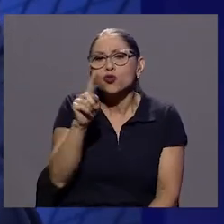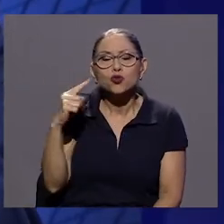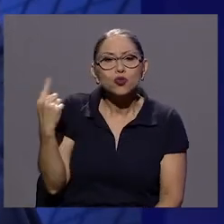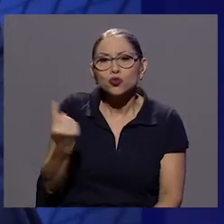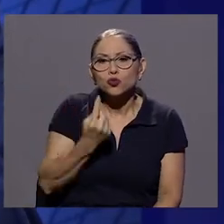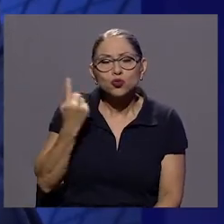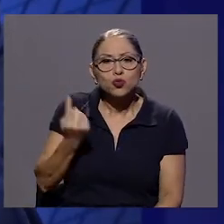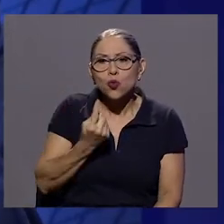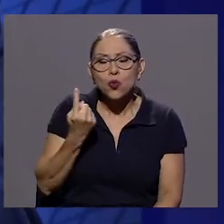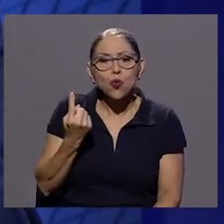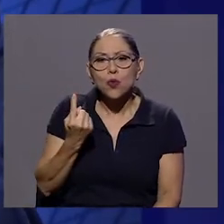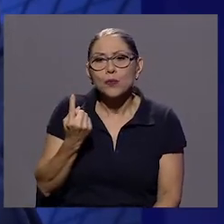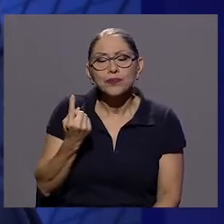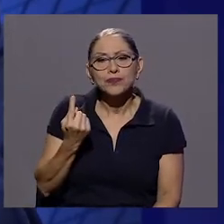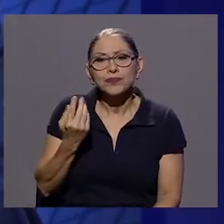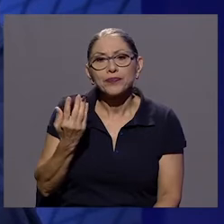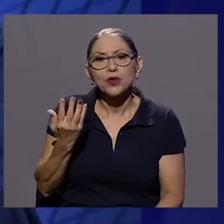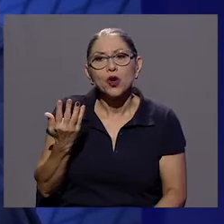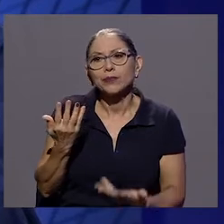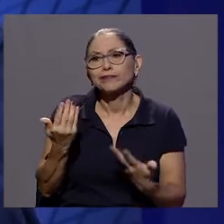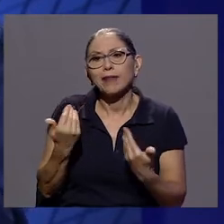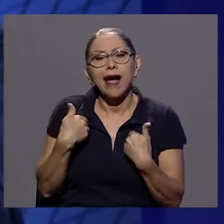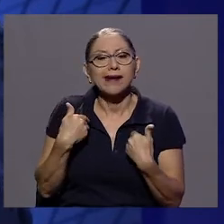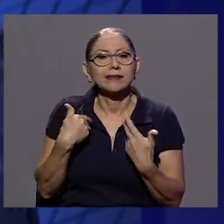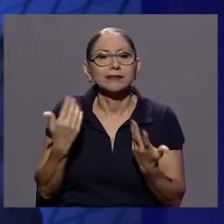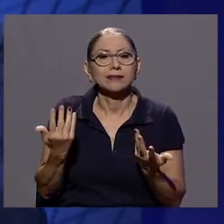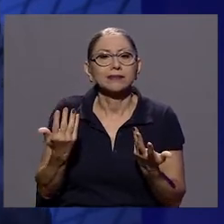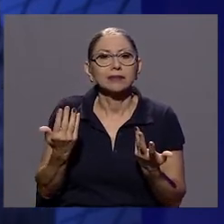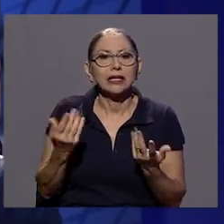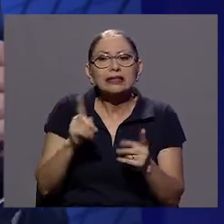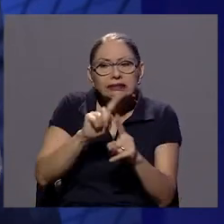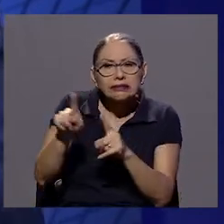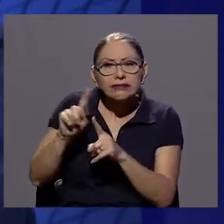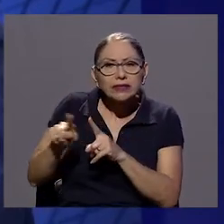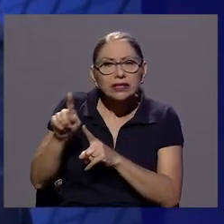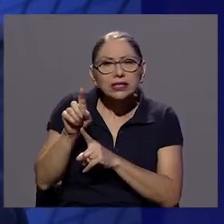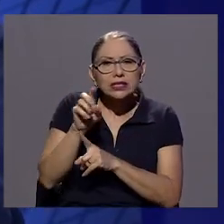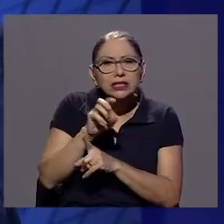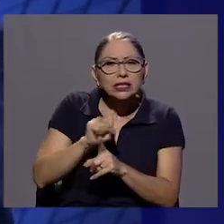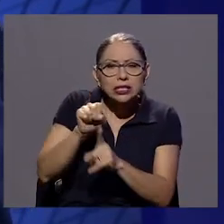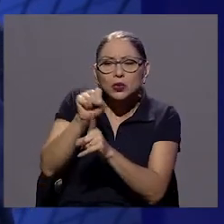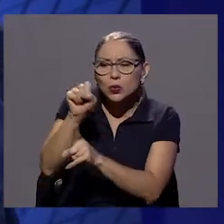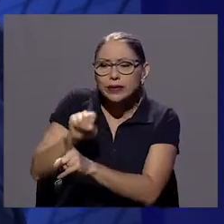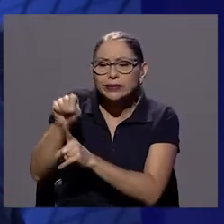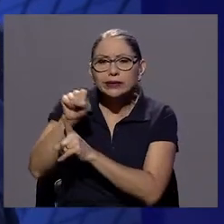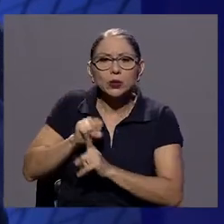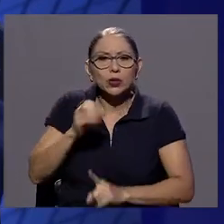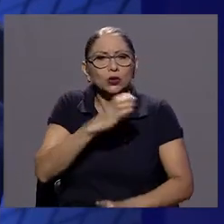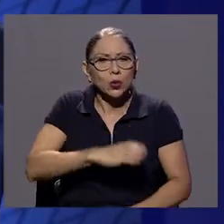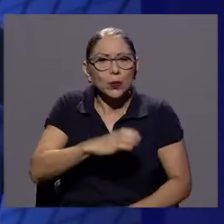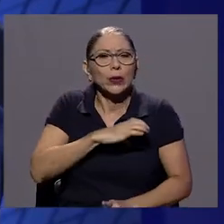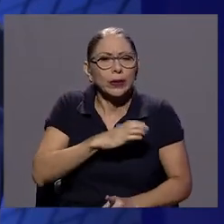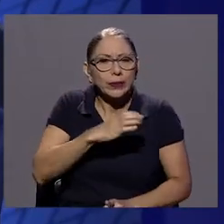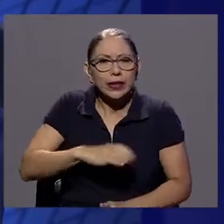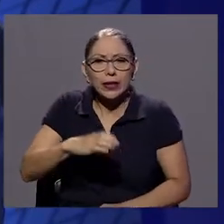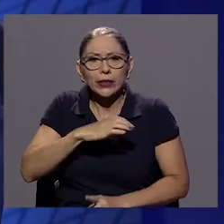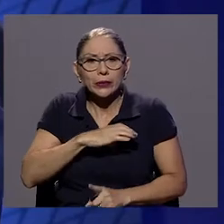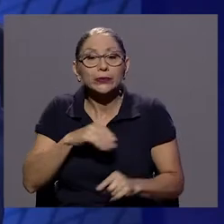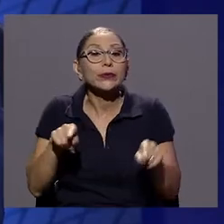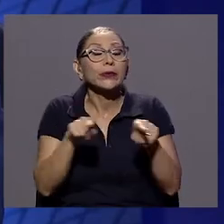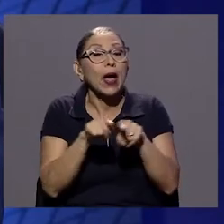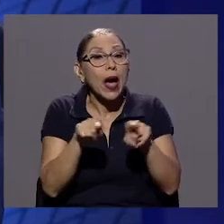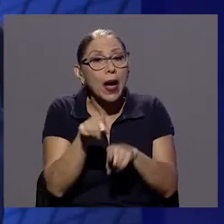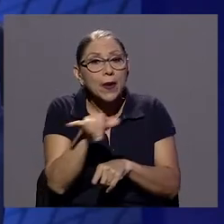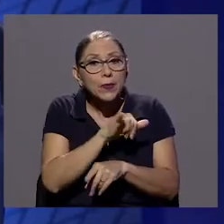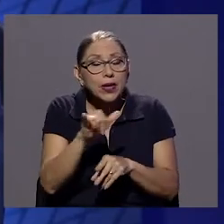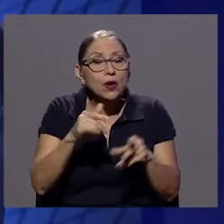sólo hay acumulación de eventos, perdón, acumulación de comportamientos, sino que ocurren